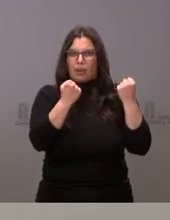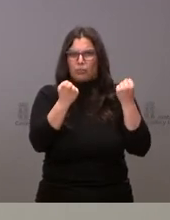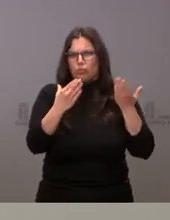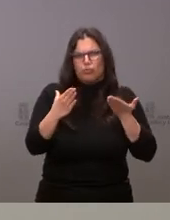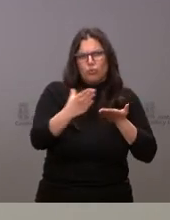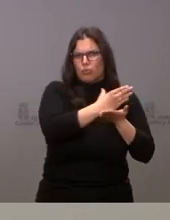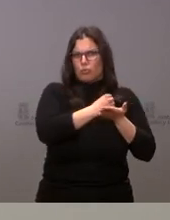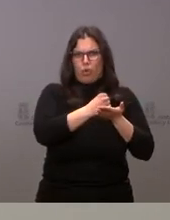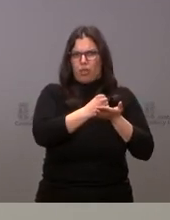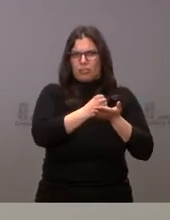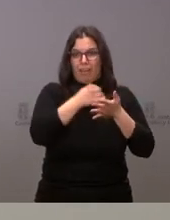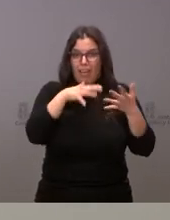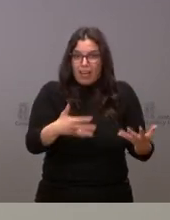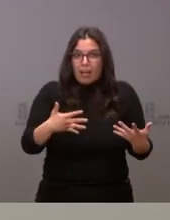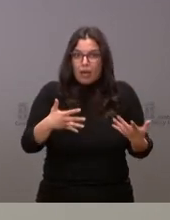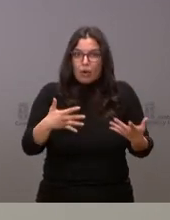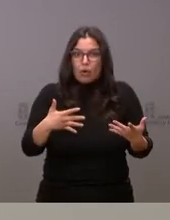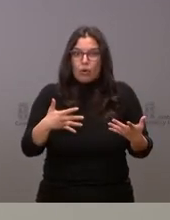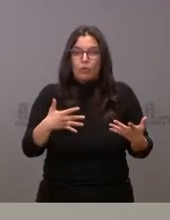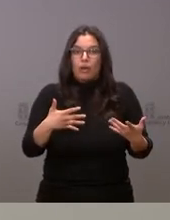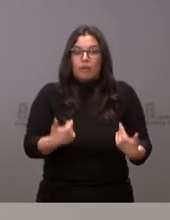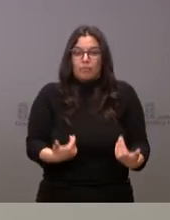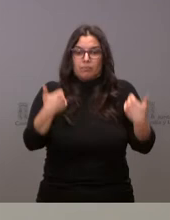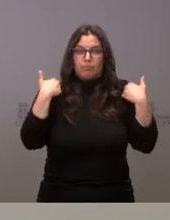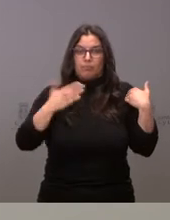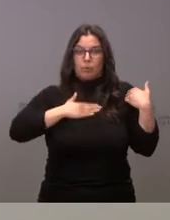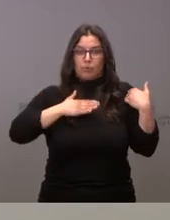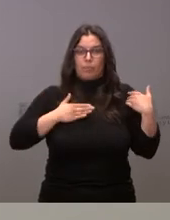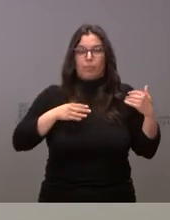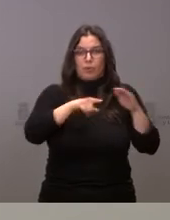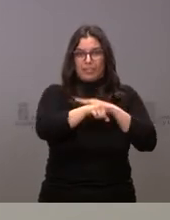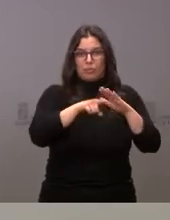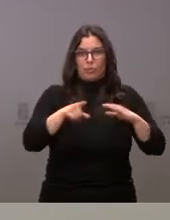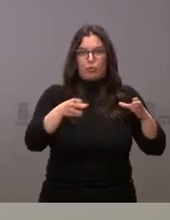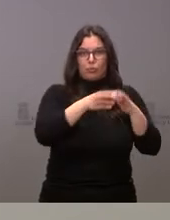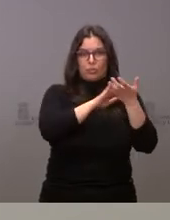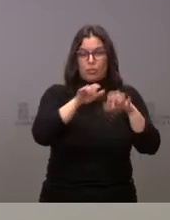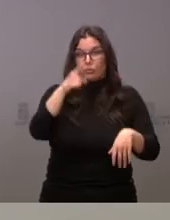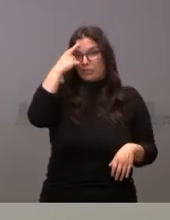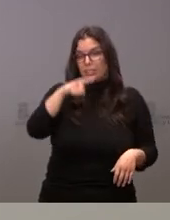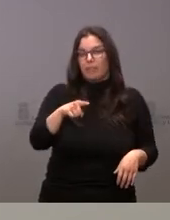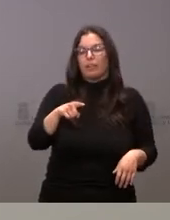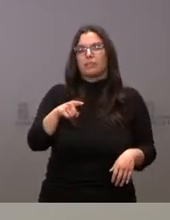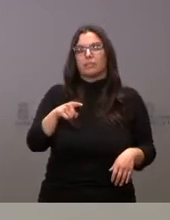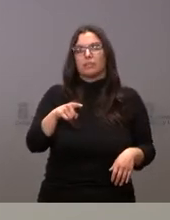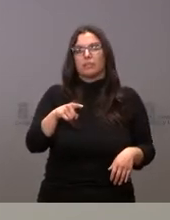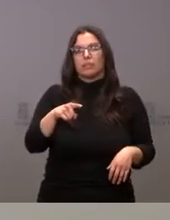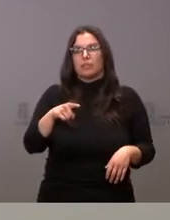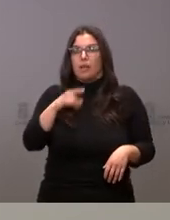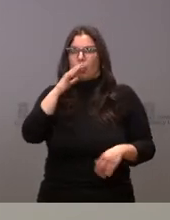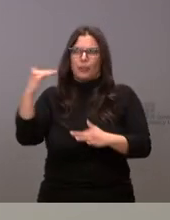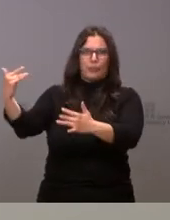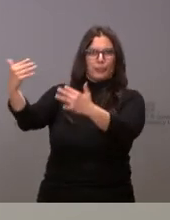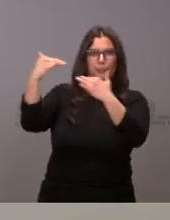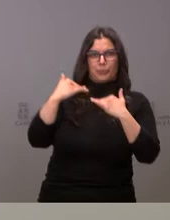que están en este momento con gestión de la Junta de Castilla y León Saben ustedes que hay una doble vía de llegada de personas la vía